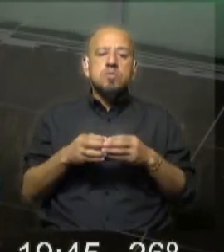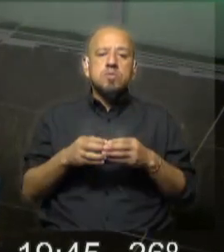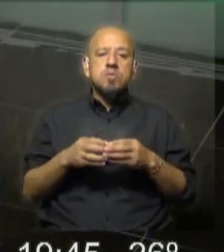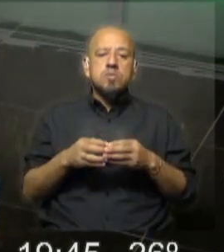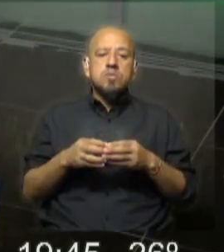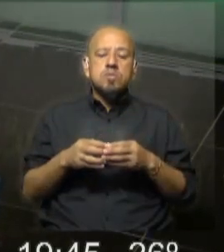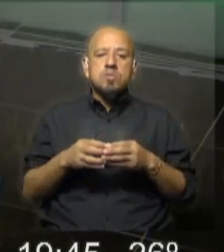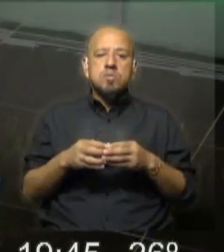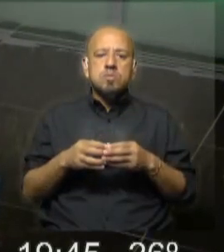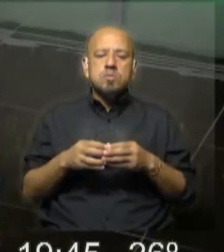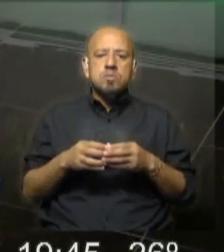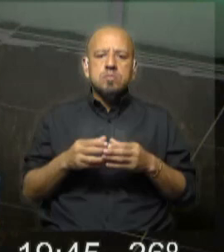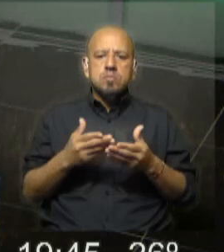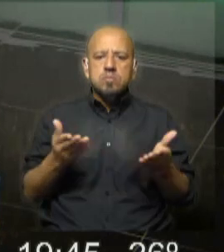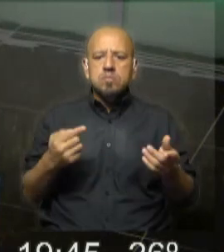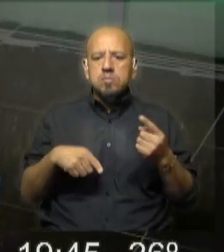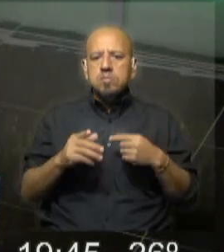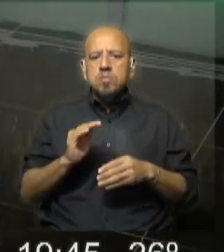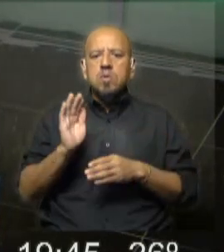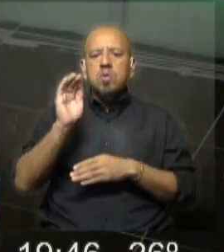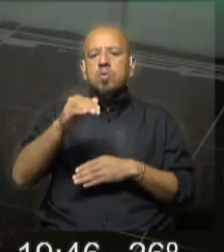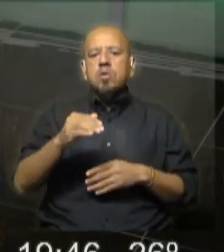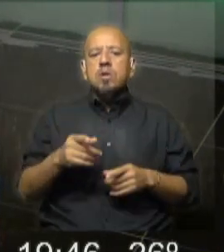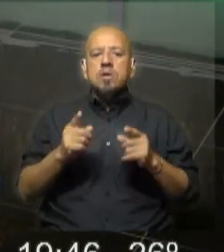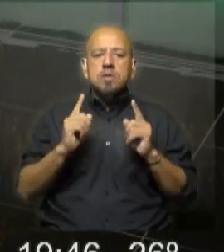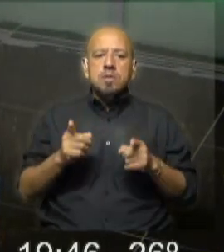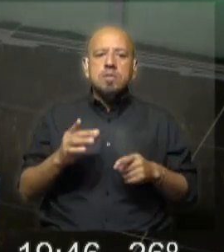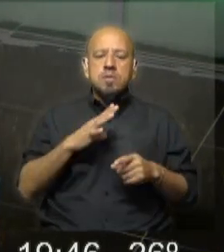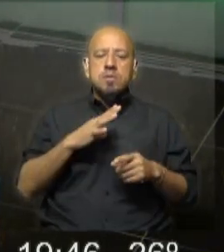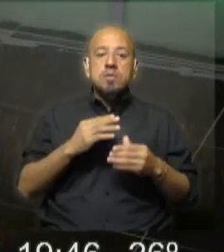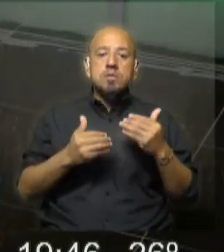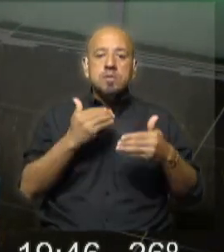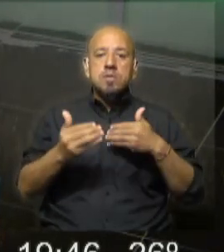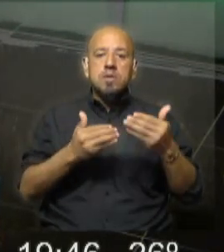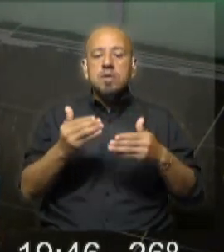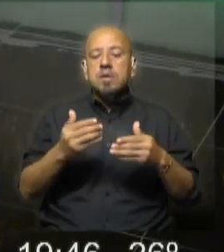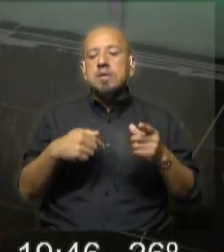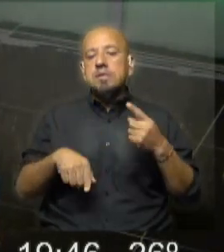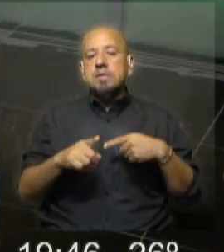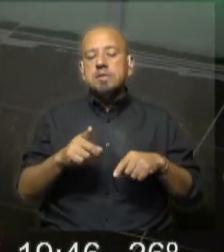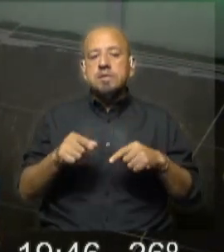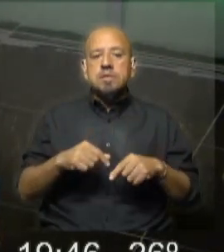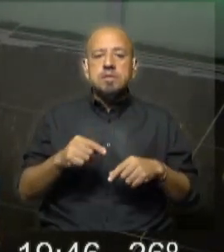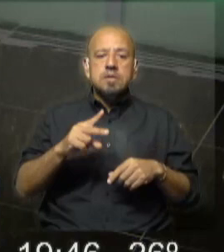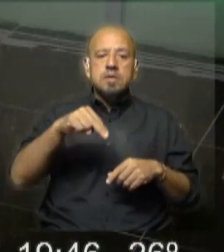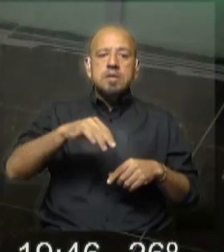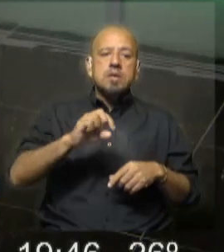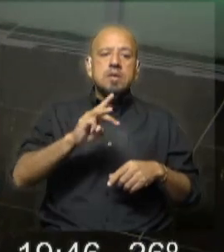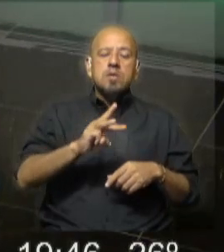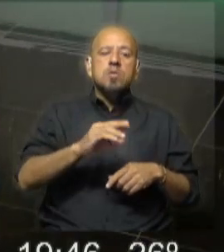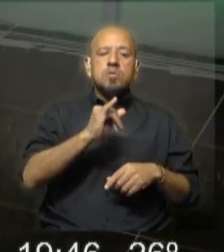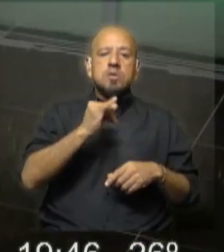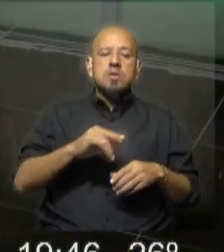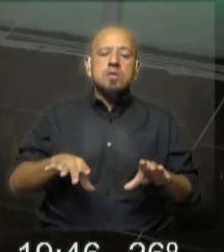en torno a una ola y también ha habido avances en esta materia en Nueva Zelanda, Australia,